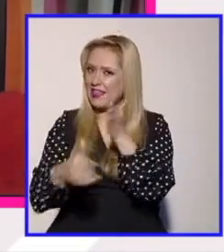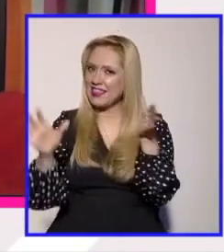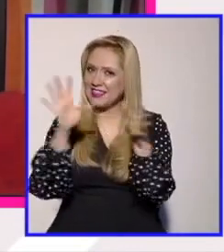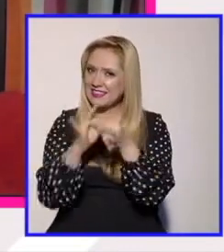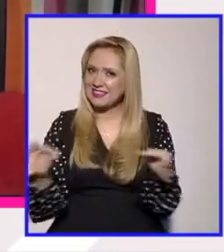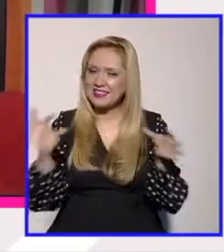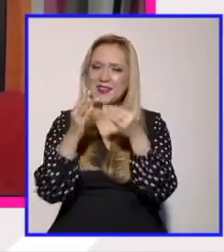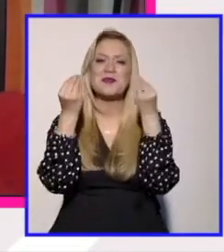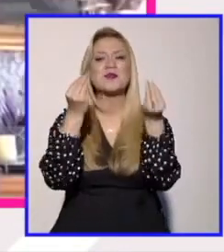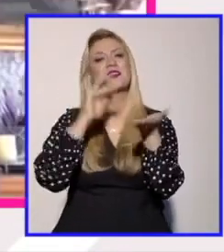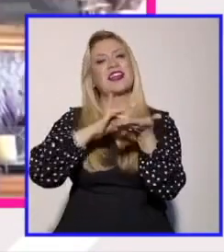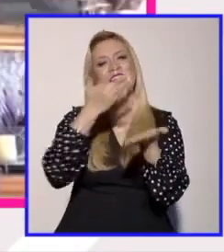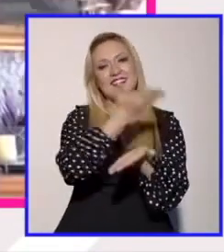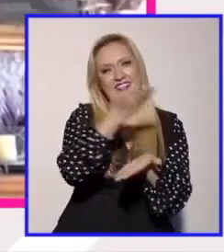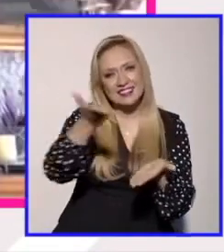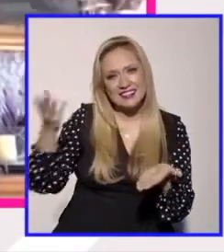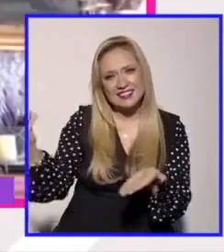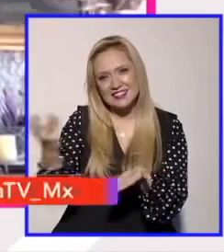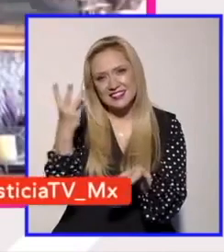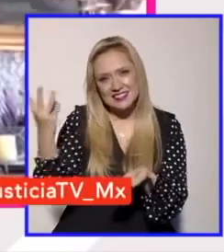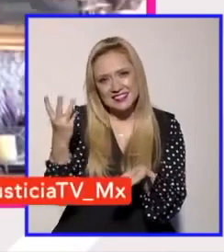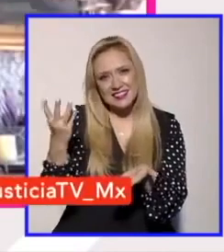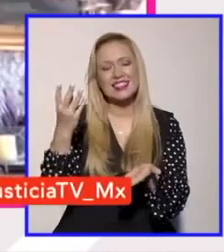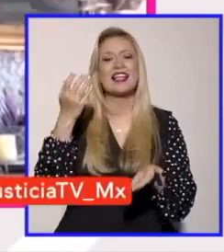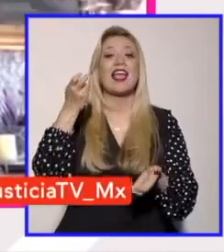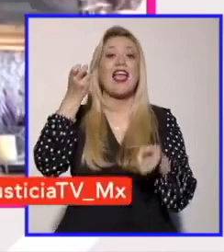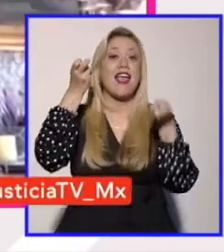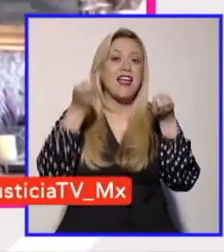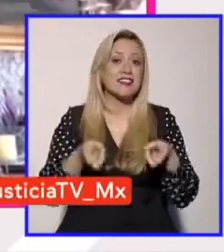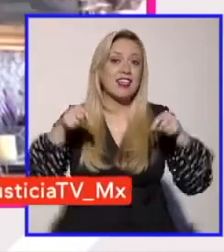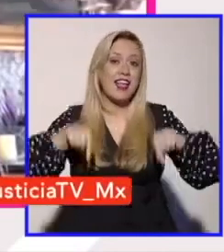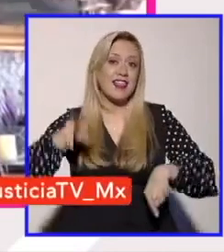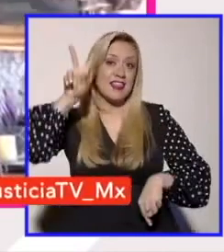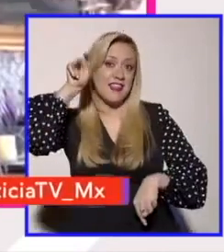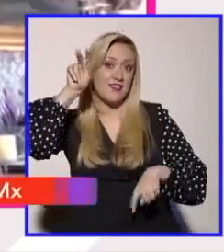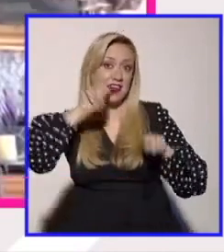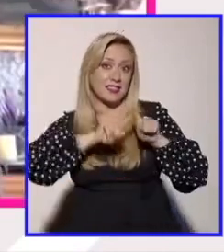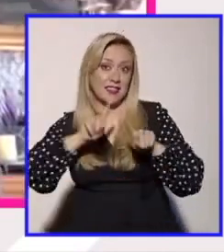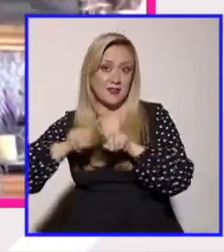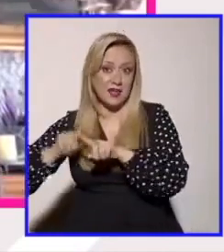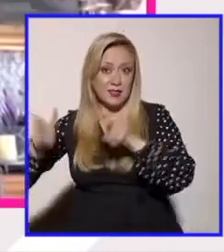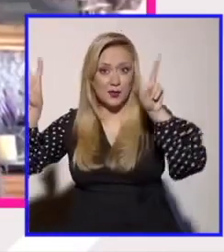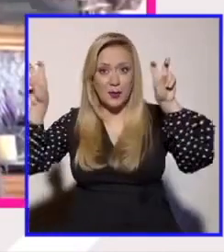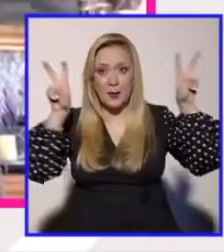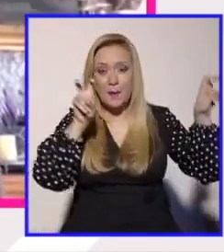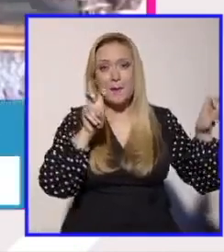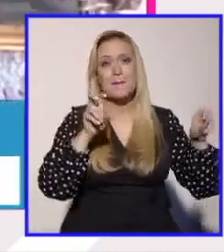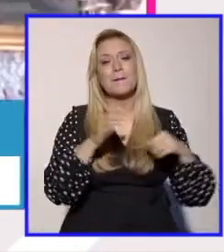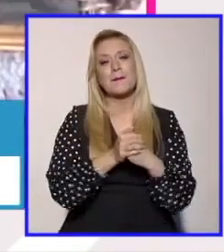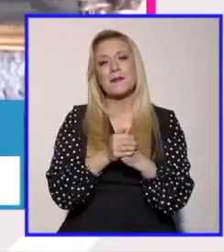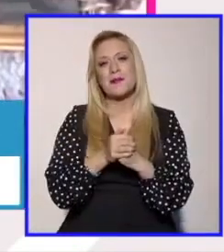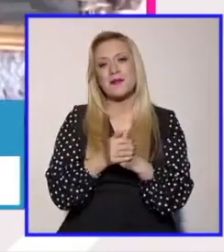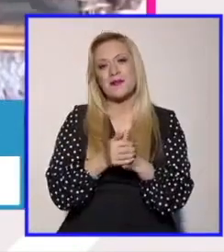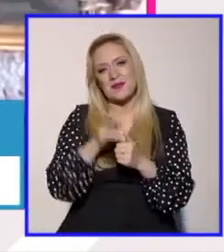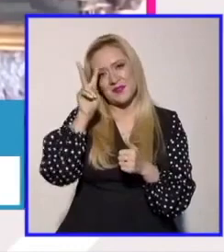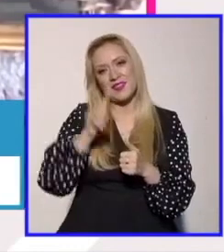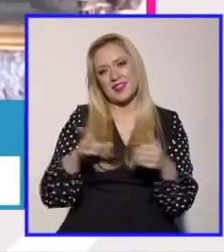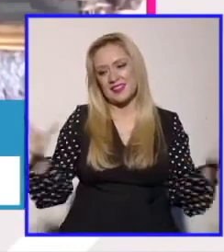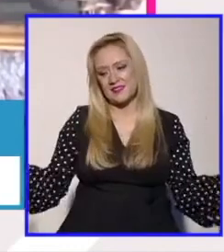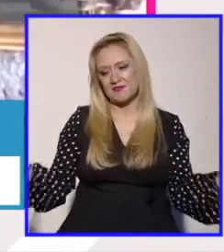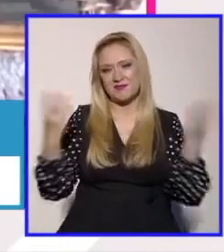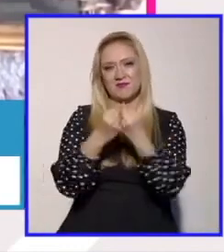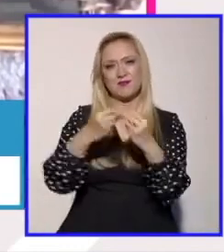les agradezco mucho a las tres su presencia este espacio diverso y pues la diversidad suma creo que esa es la gran